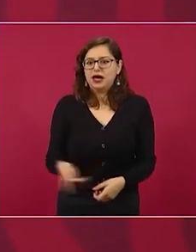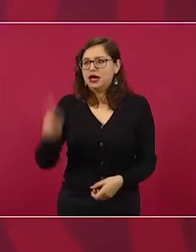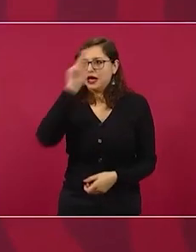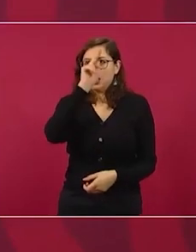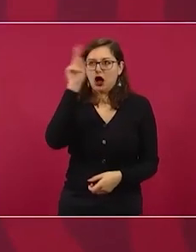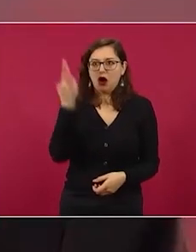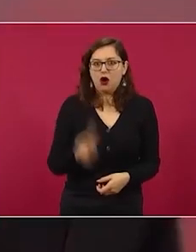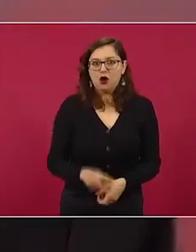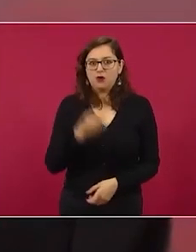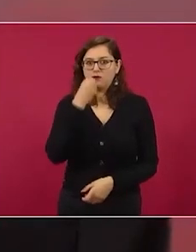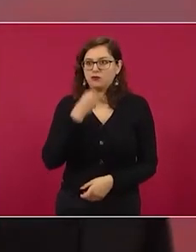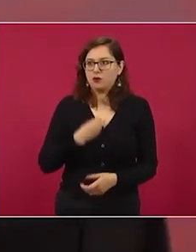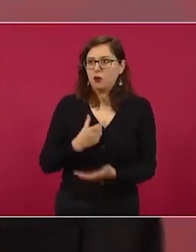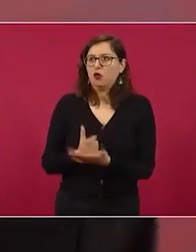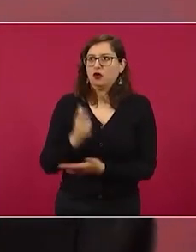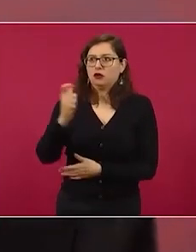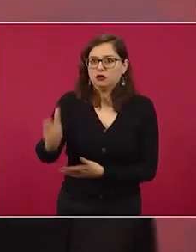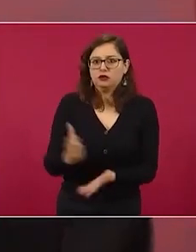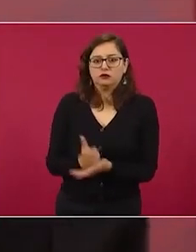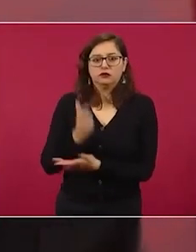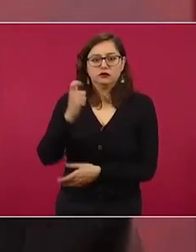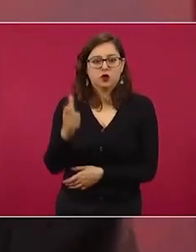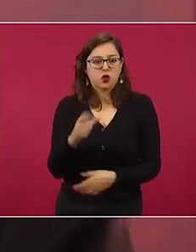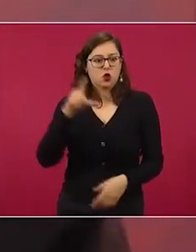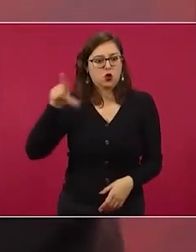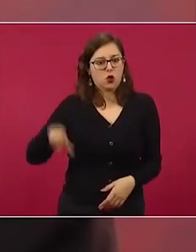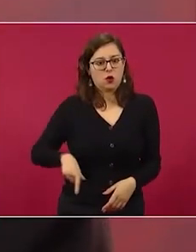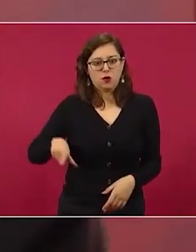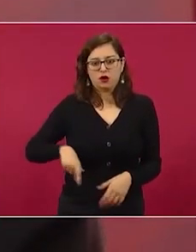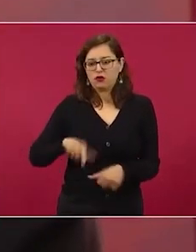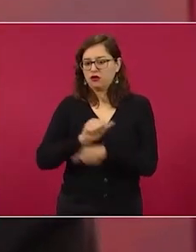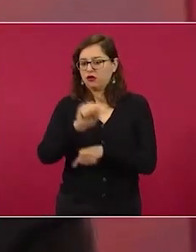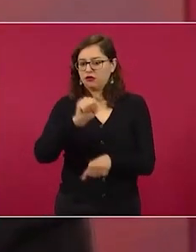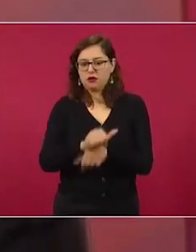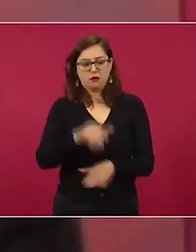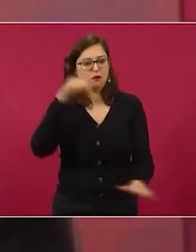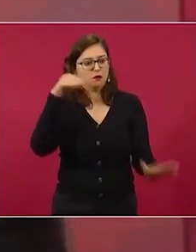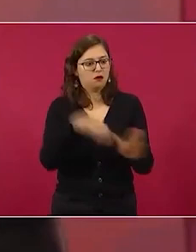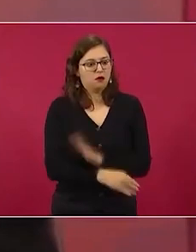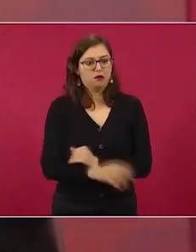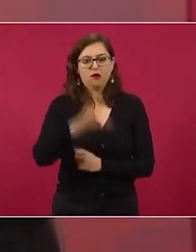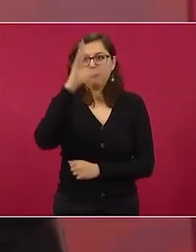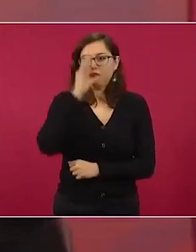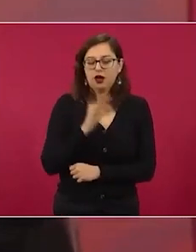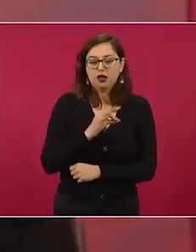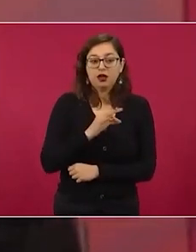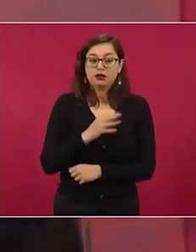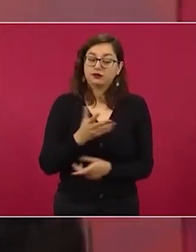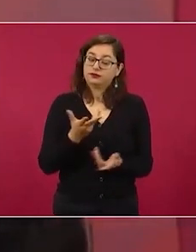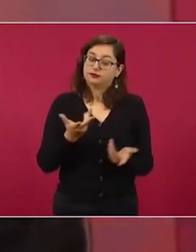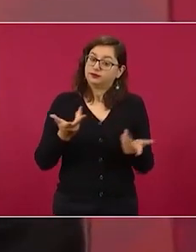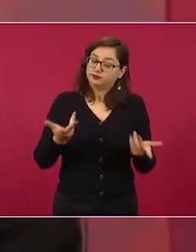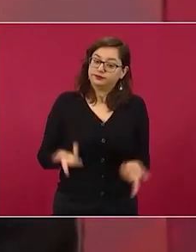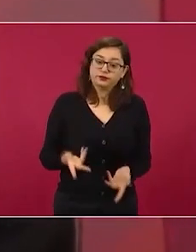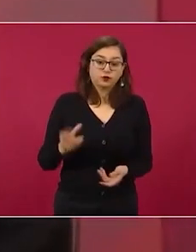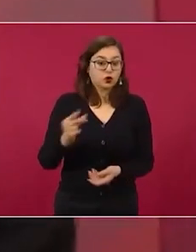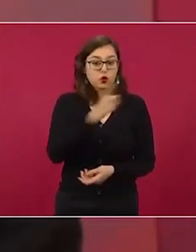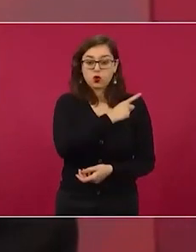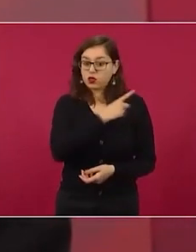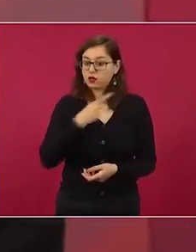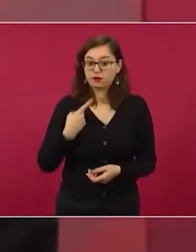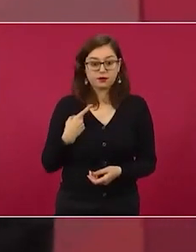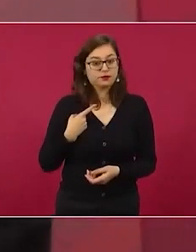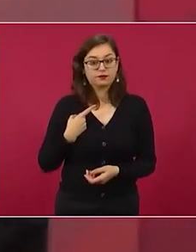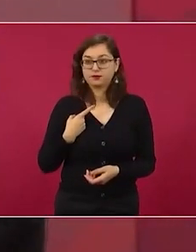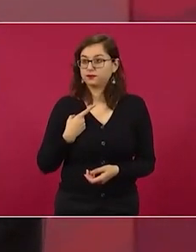y a debilitar por completo al gobierno argentino si aplica esas medidas que les